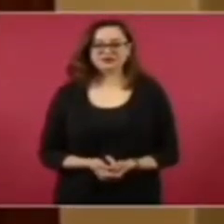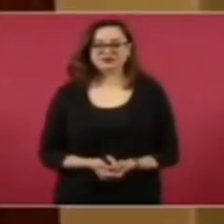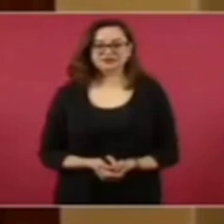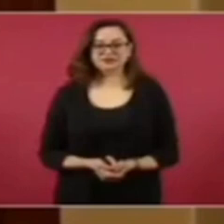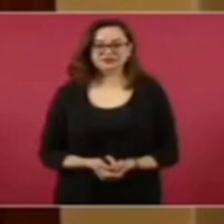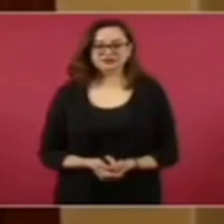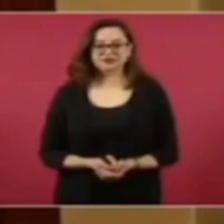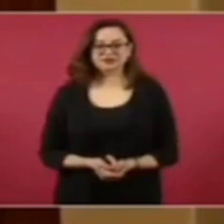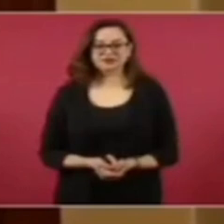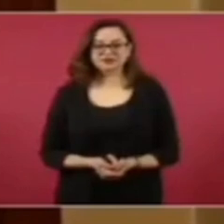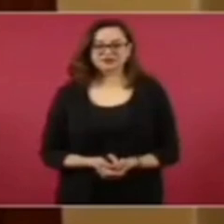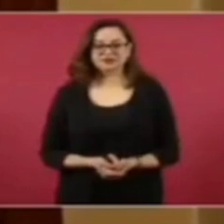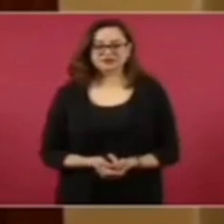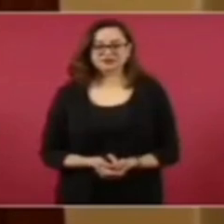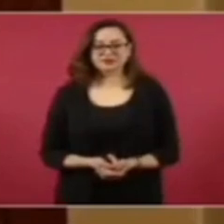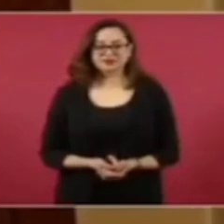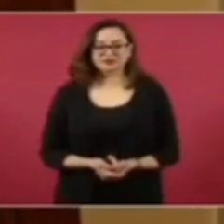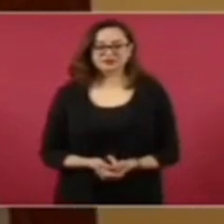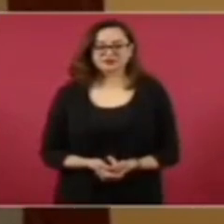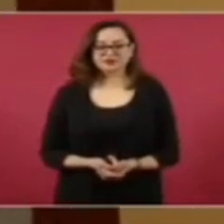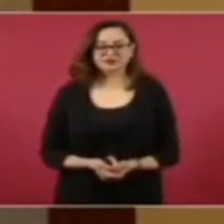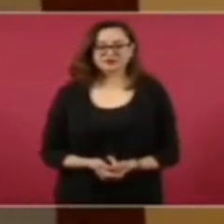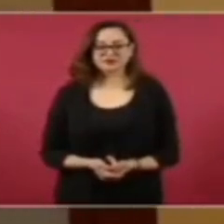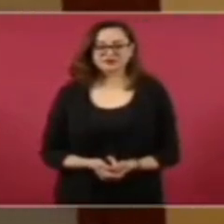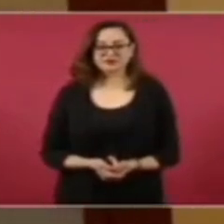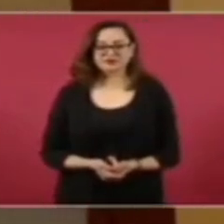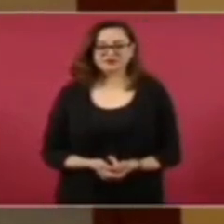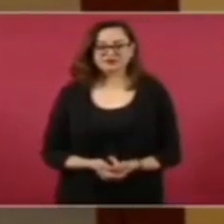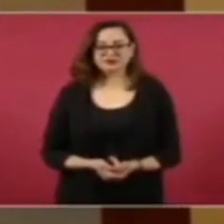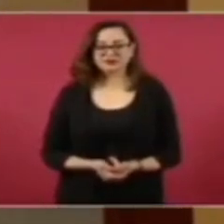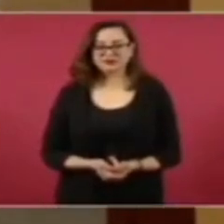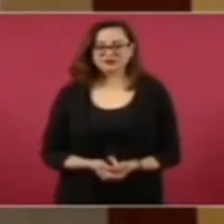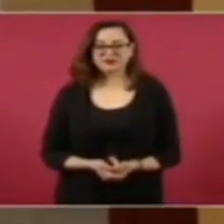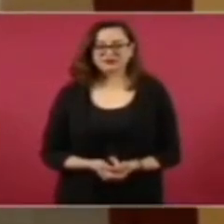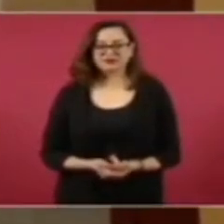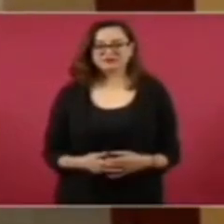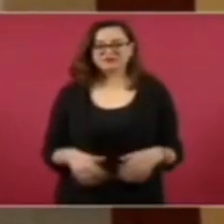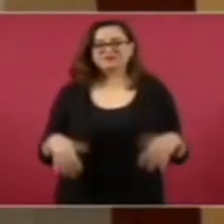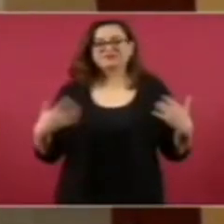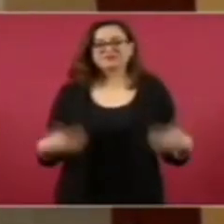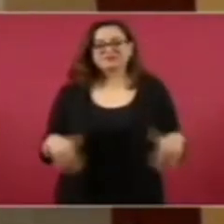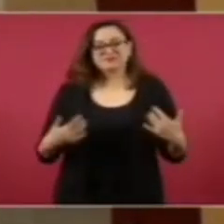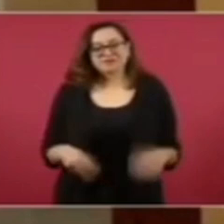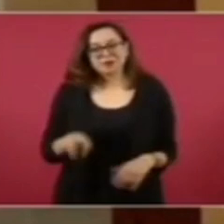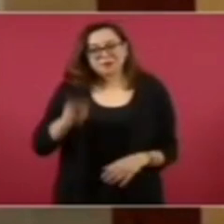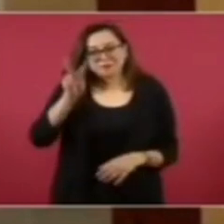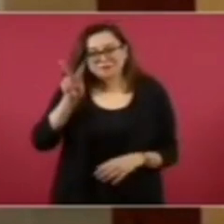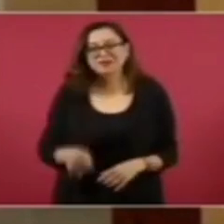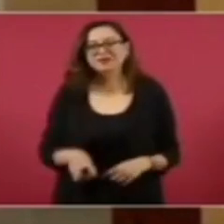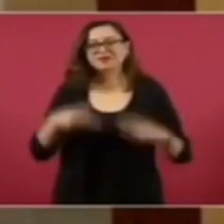un gran respeto y agradecimiento a nuestro pueblo,